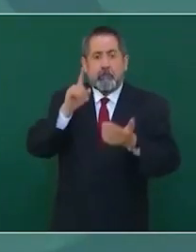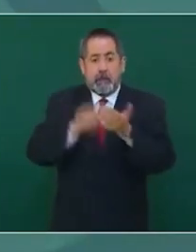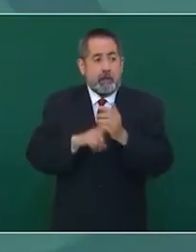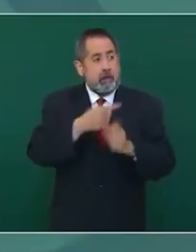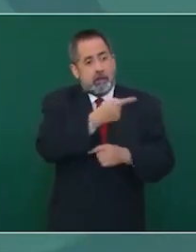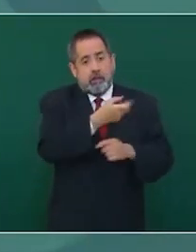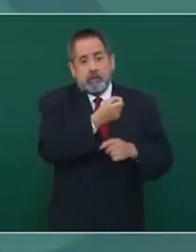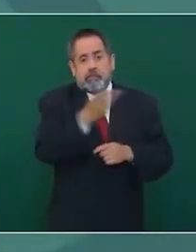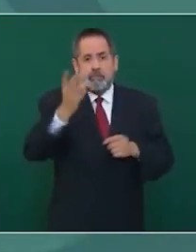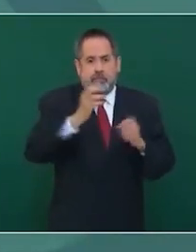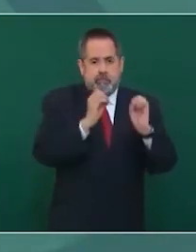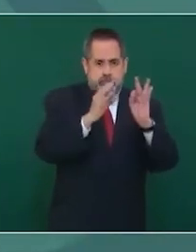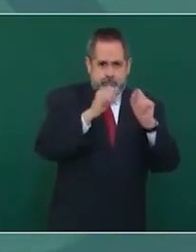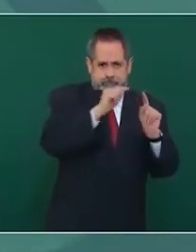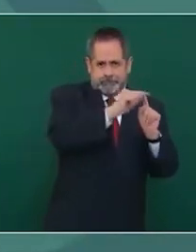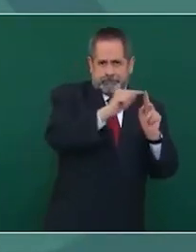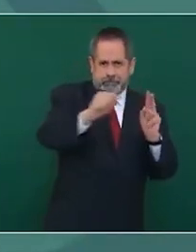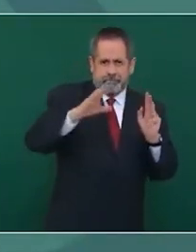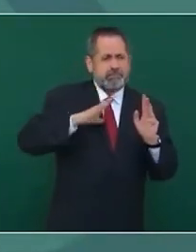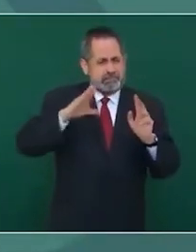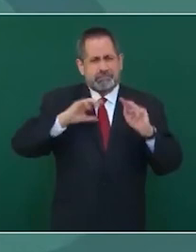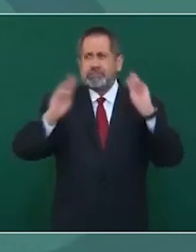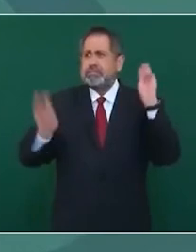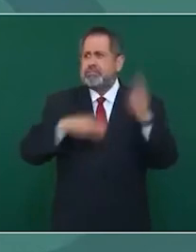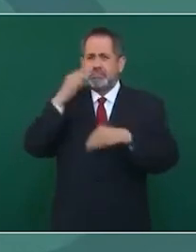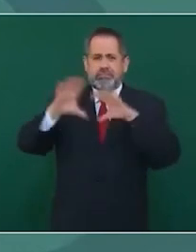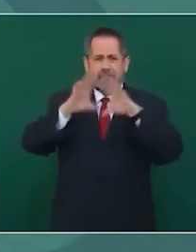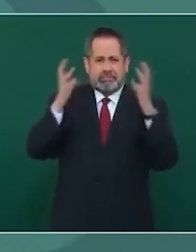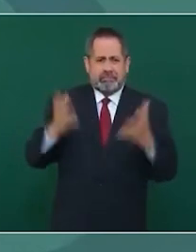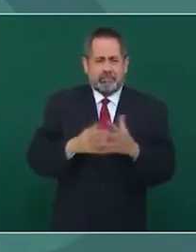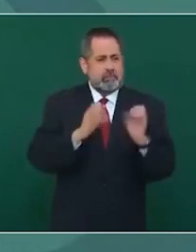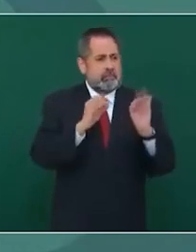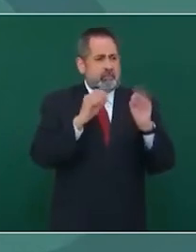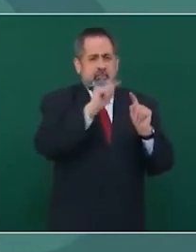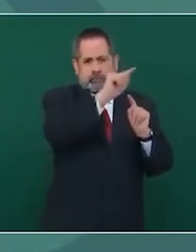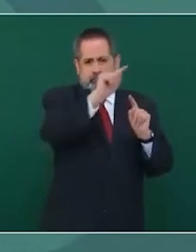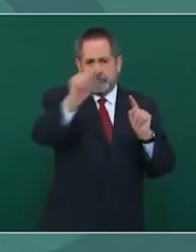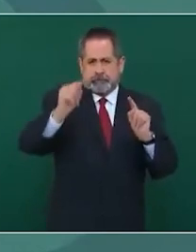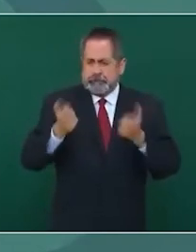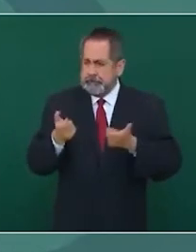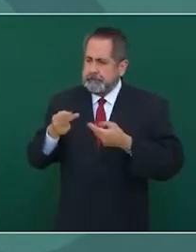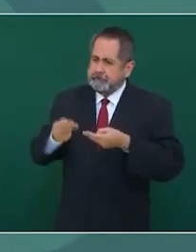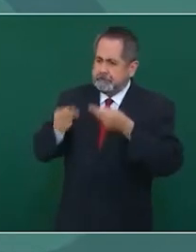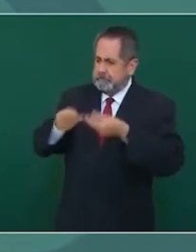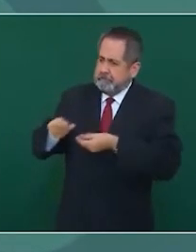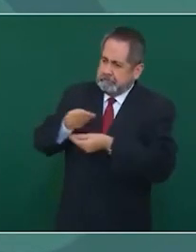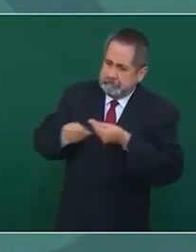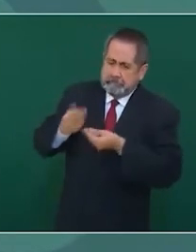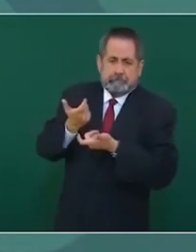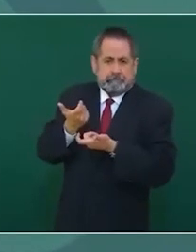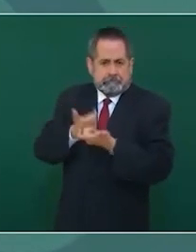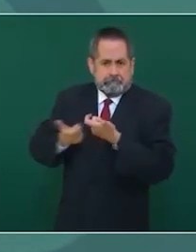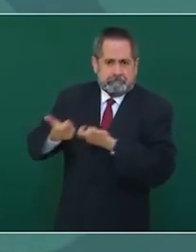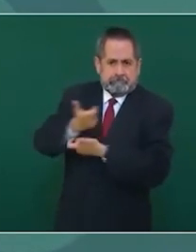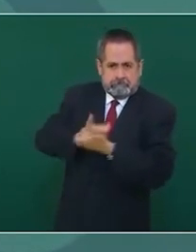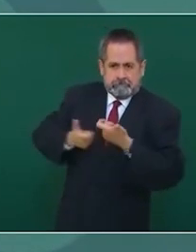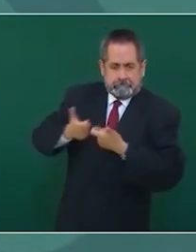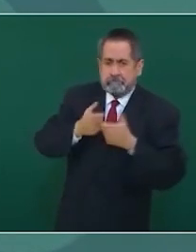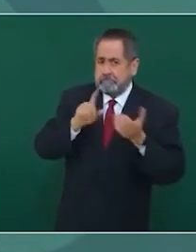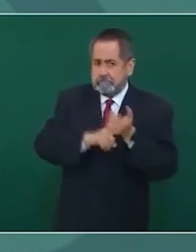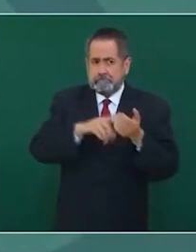despachos, bueno, hay en todo el mundo, que son los que manejan todo este